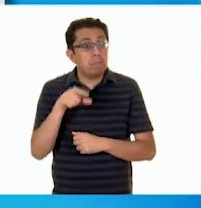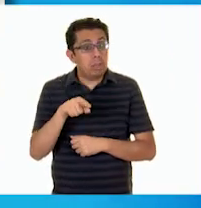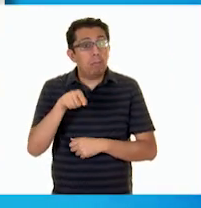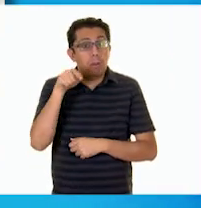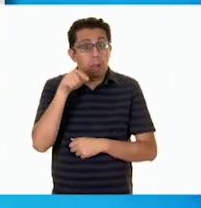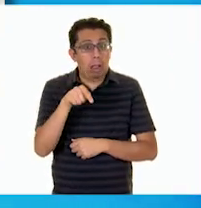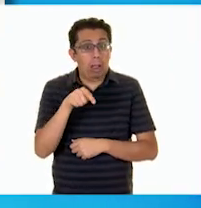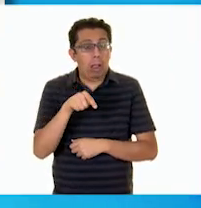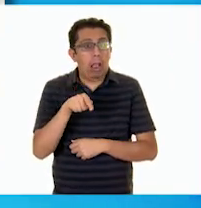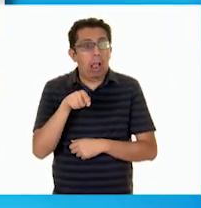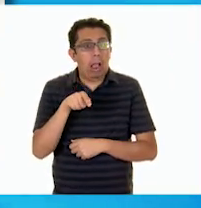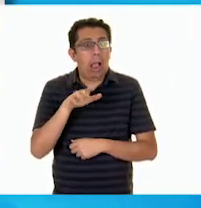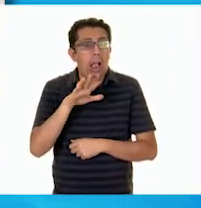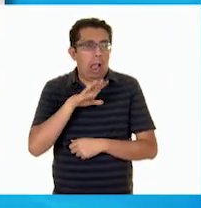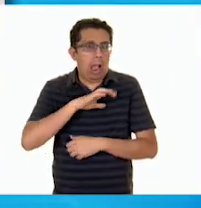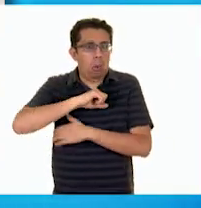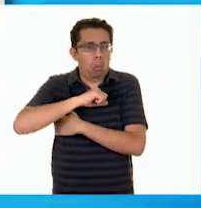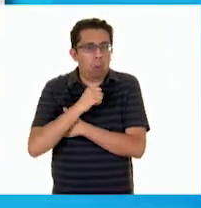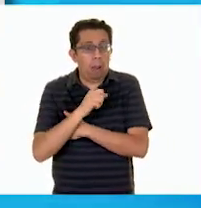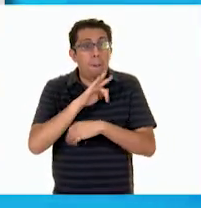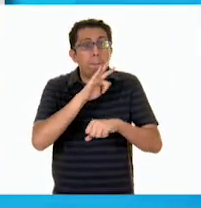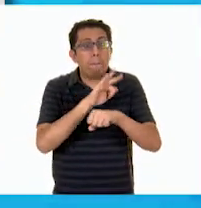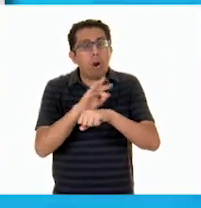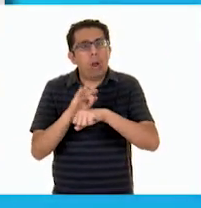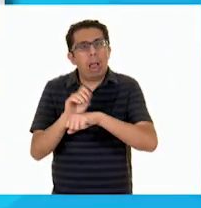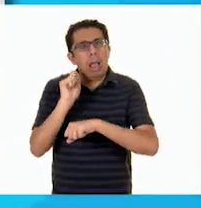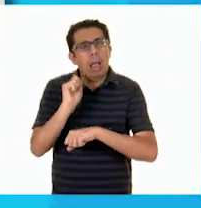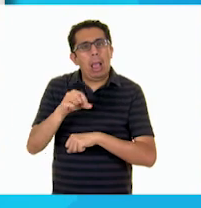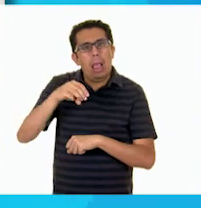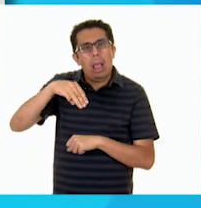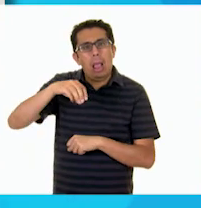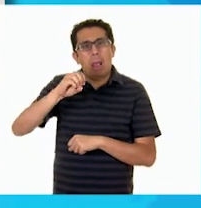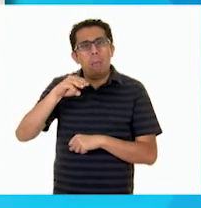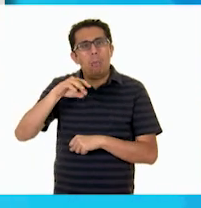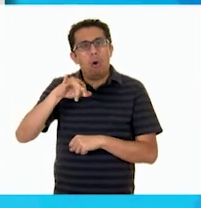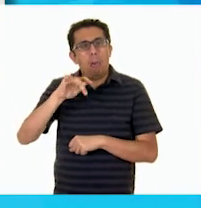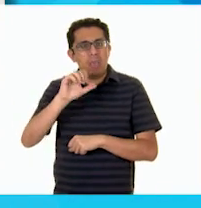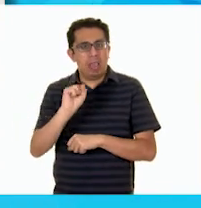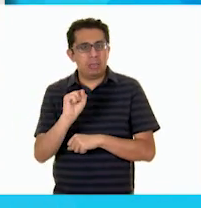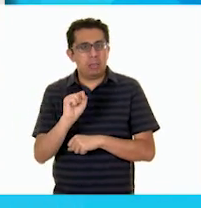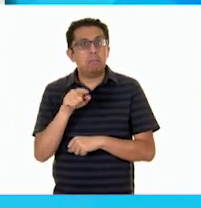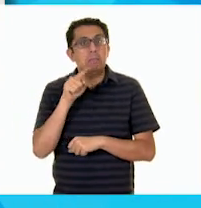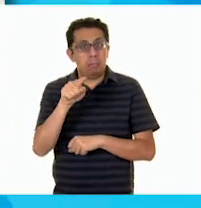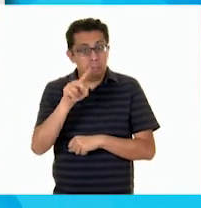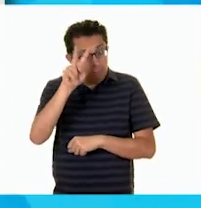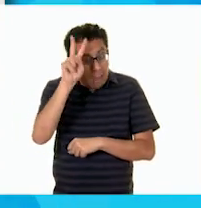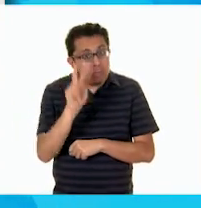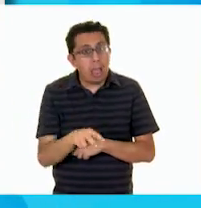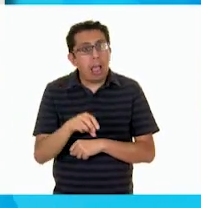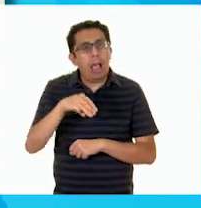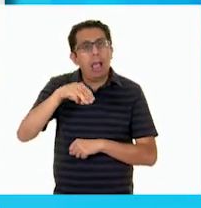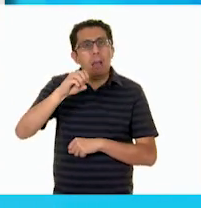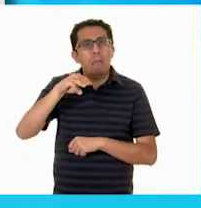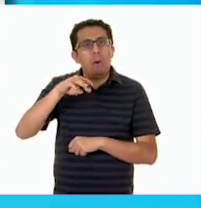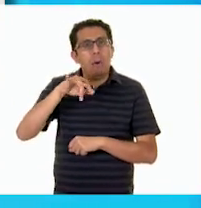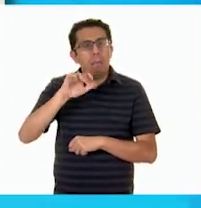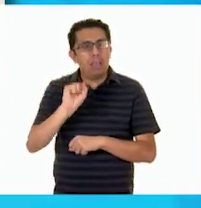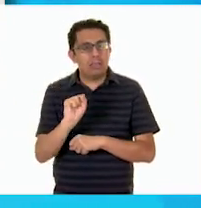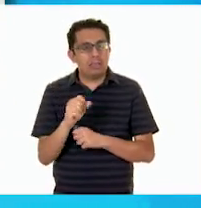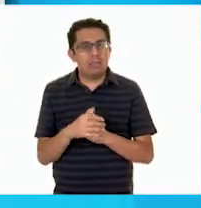resguarda, conserva y protege momias. Sí, escuchaste bien, momias.